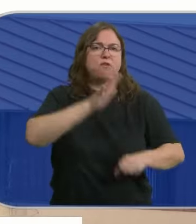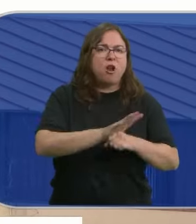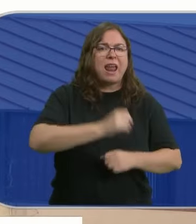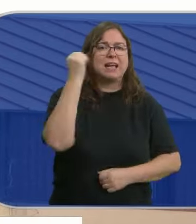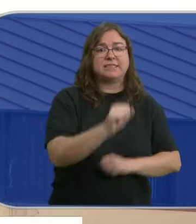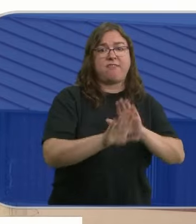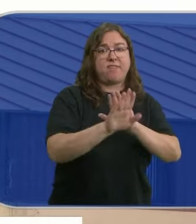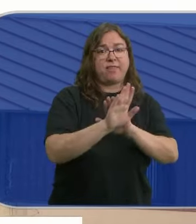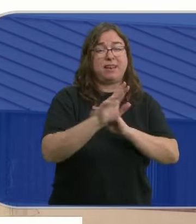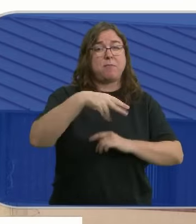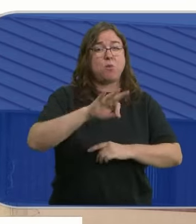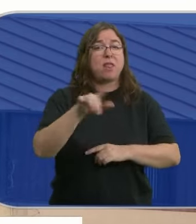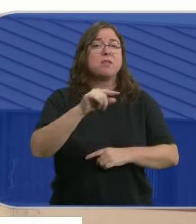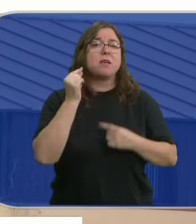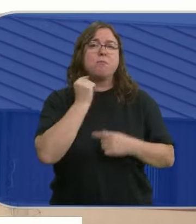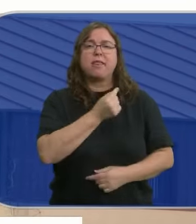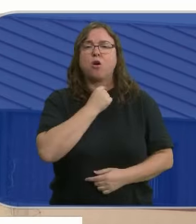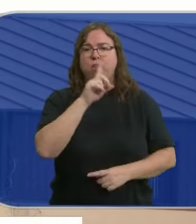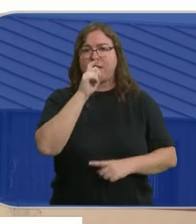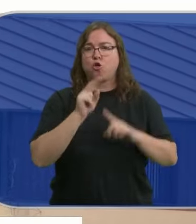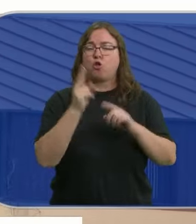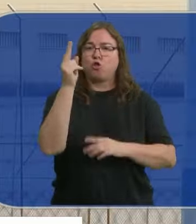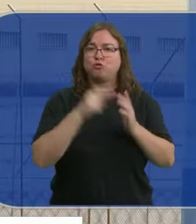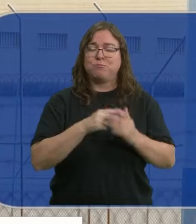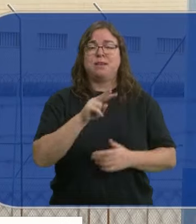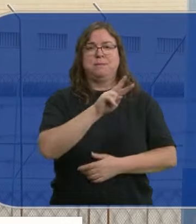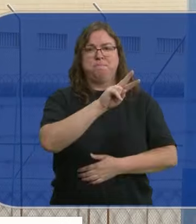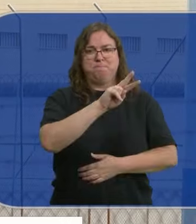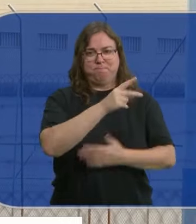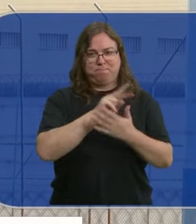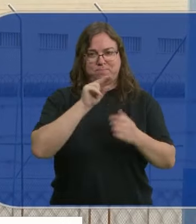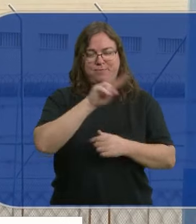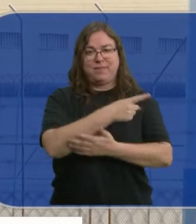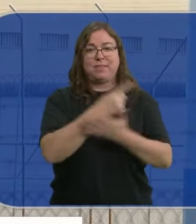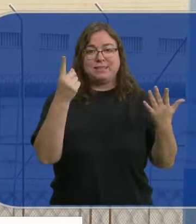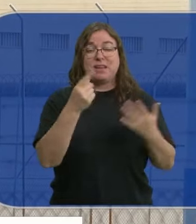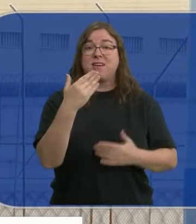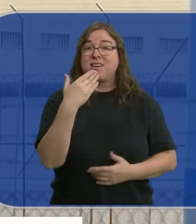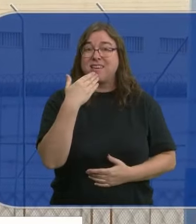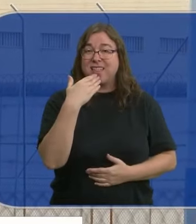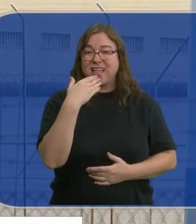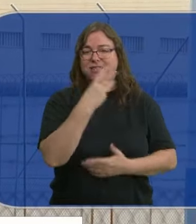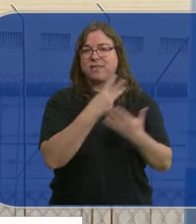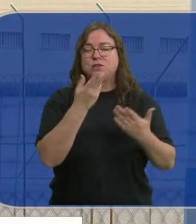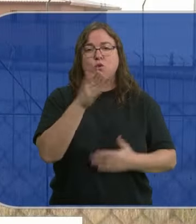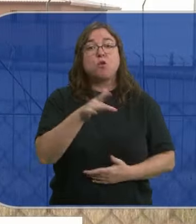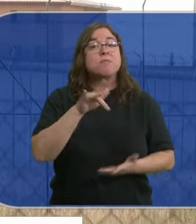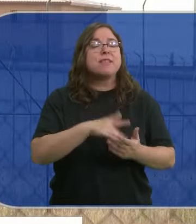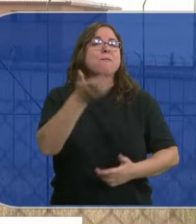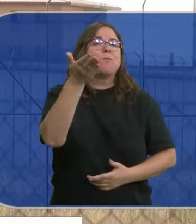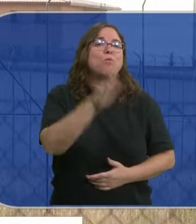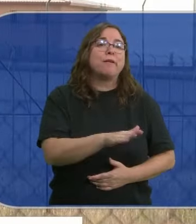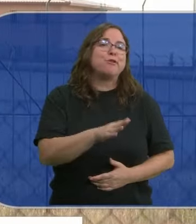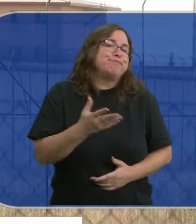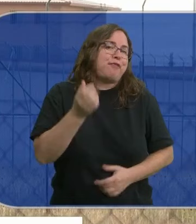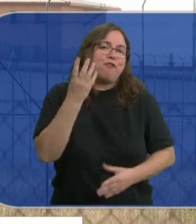asesinar a su vecina, Manuela Chavero, en Badajoz, en 2016. Tenía 23 años en el momento de los hechos. Según su versión, la muerte fue un accidente, pero